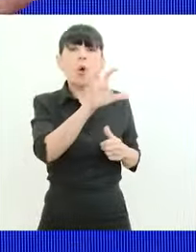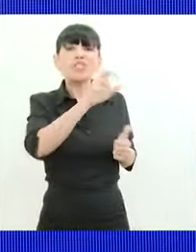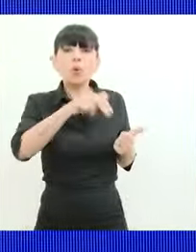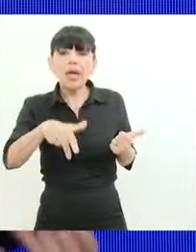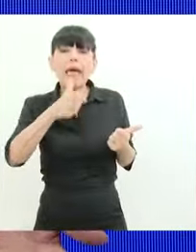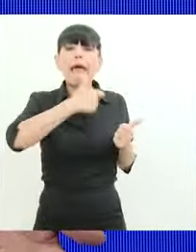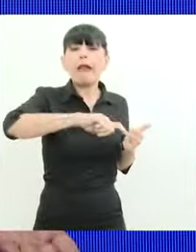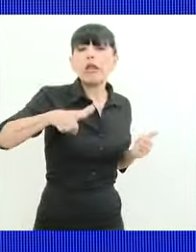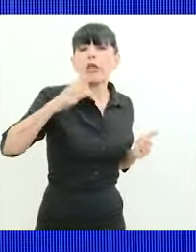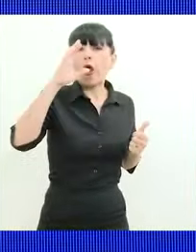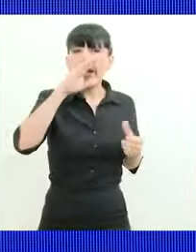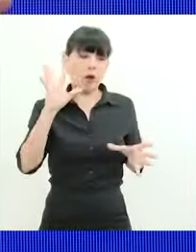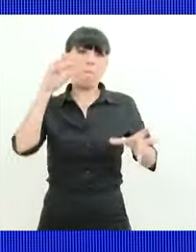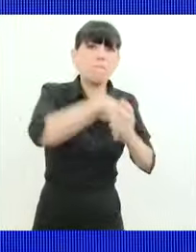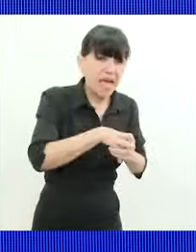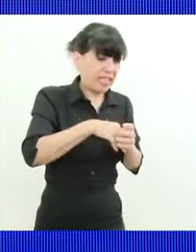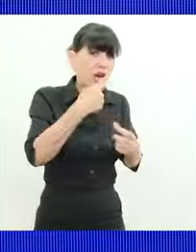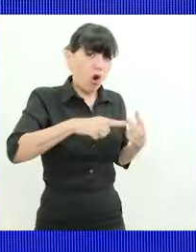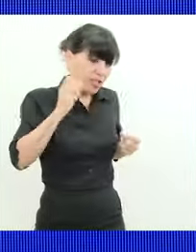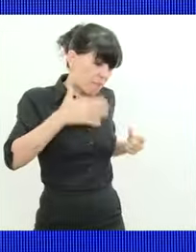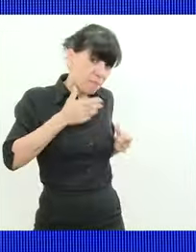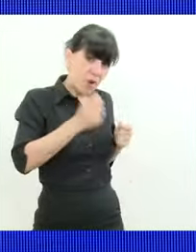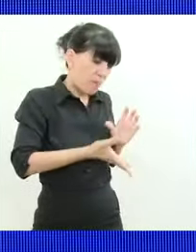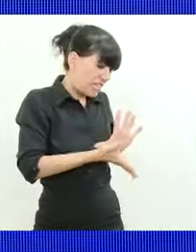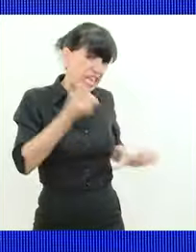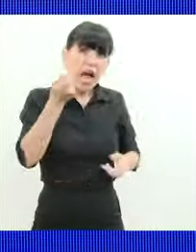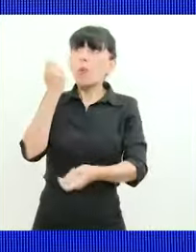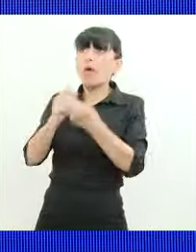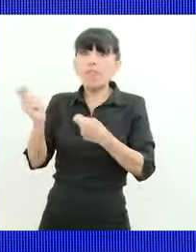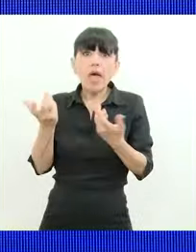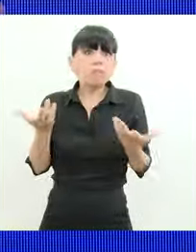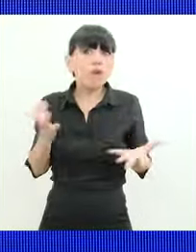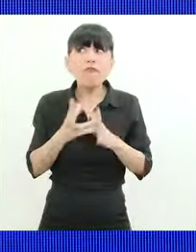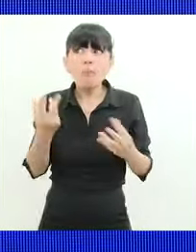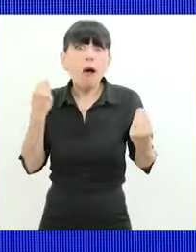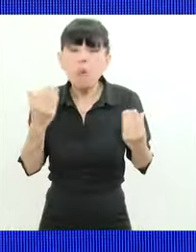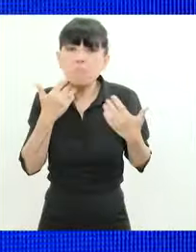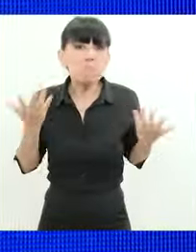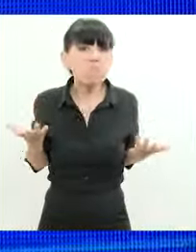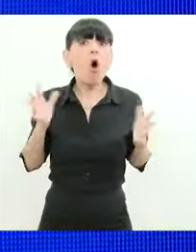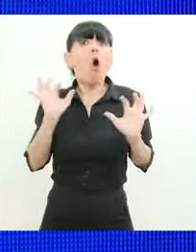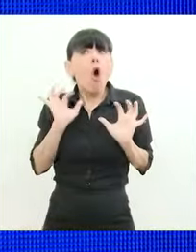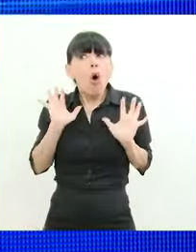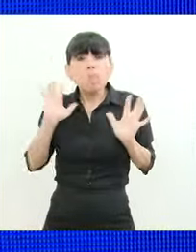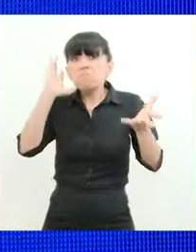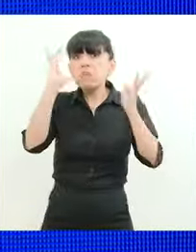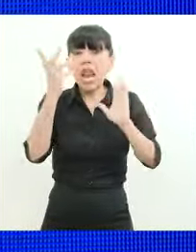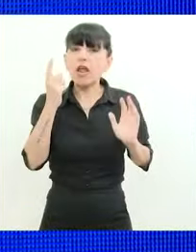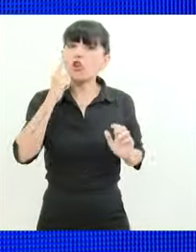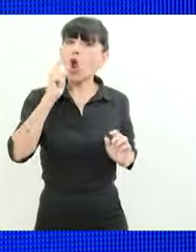Negro para vender después los recursos cómo lo haría o si es que no conoce exactamente cómo es la estructura